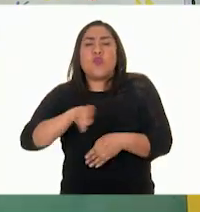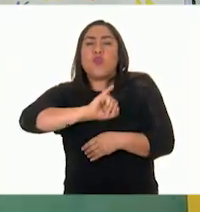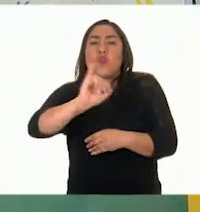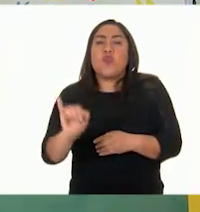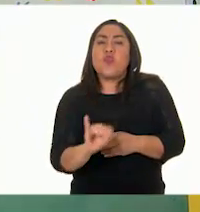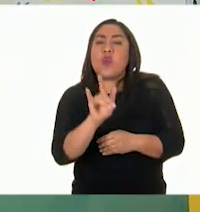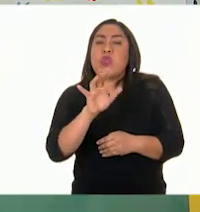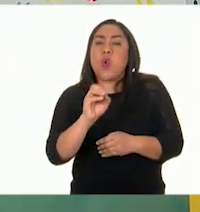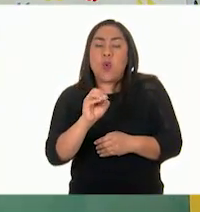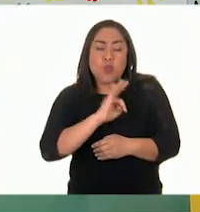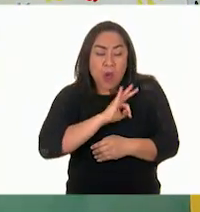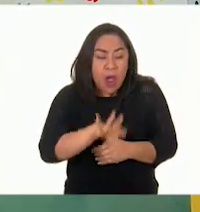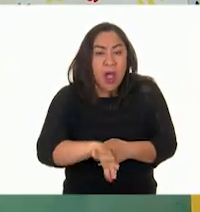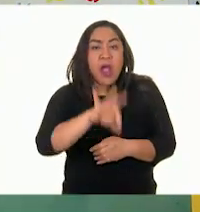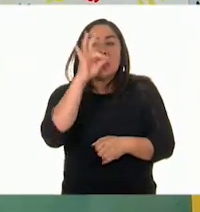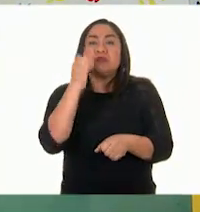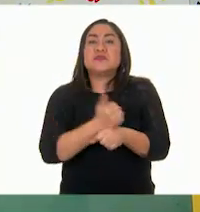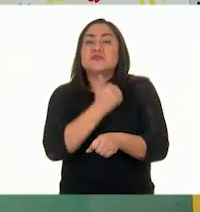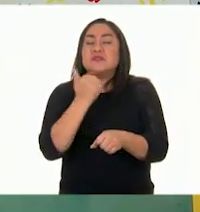sus zapatos?